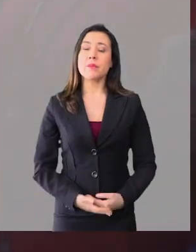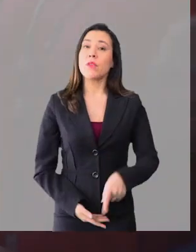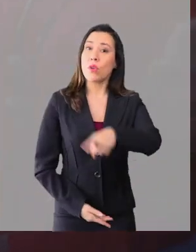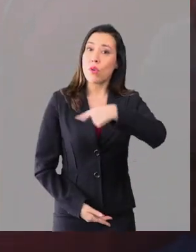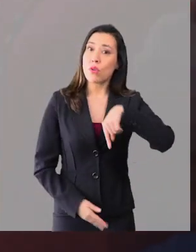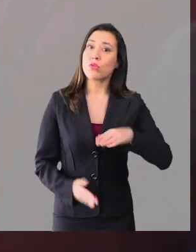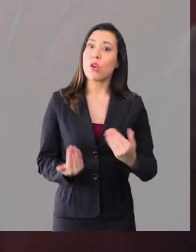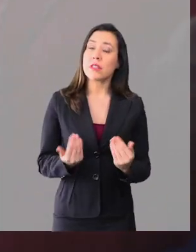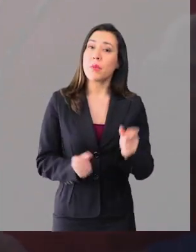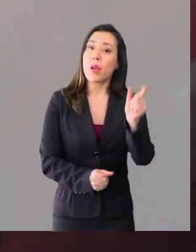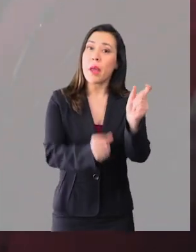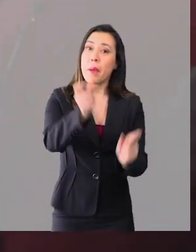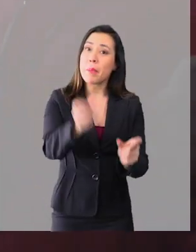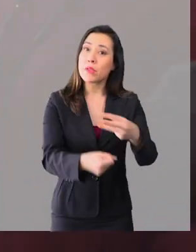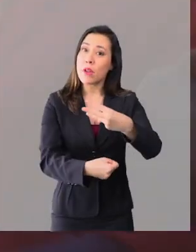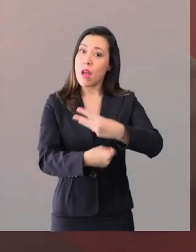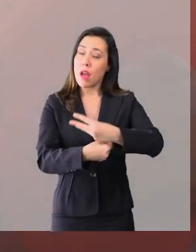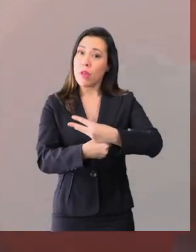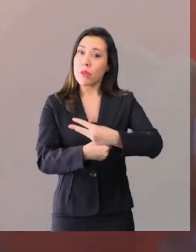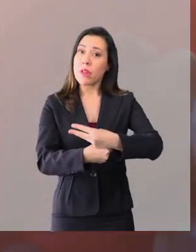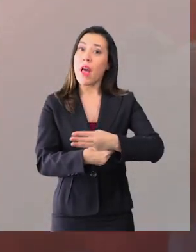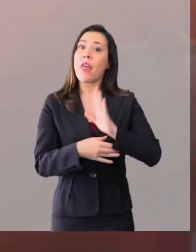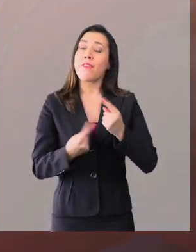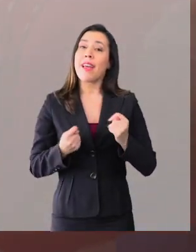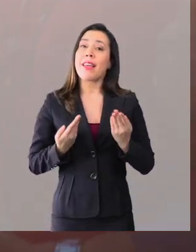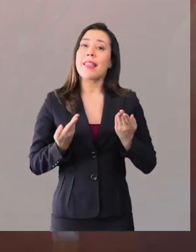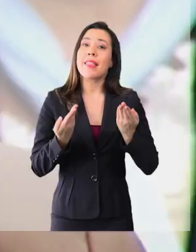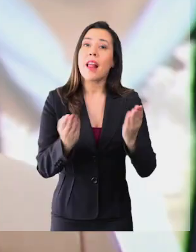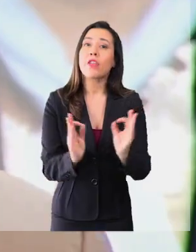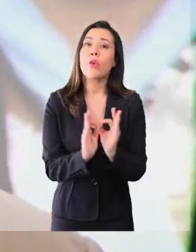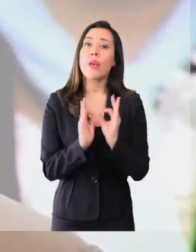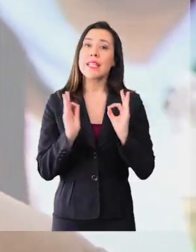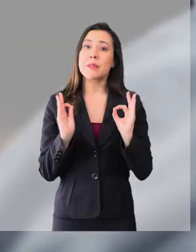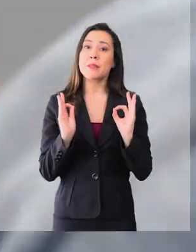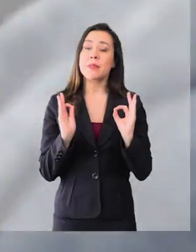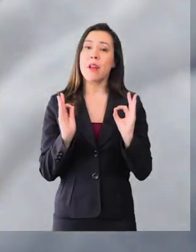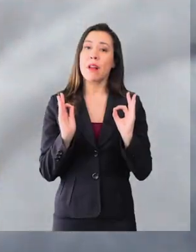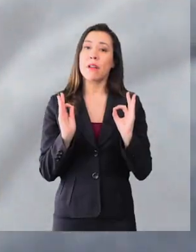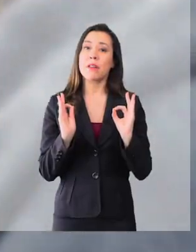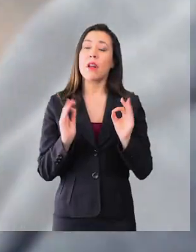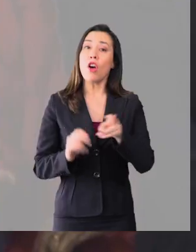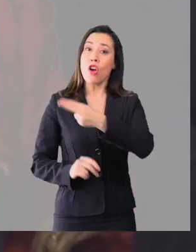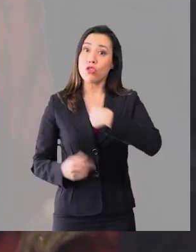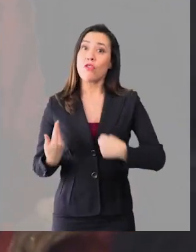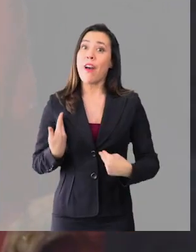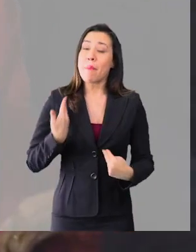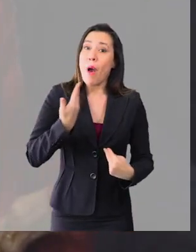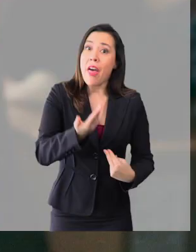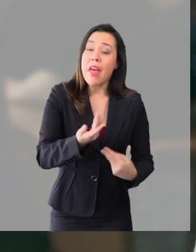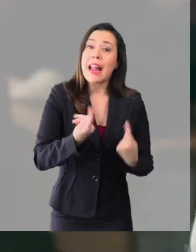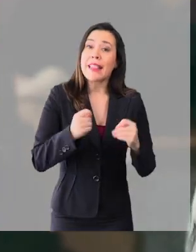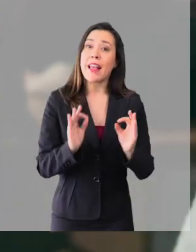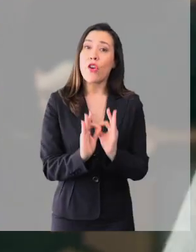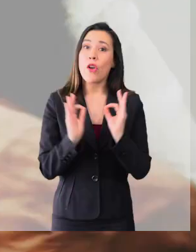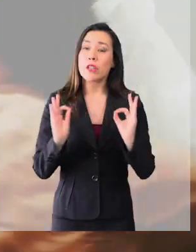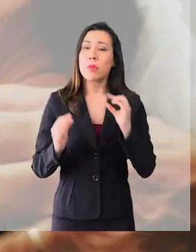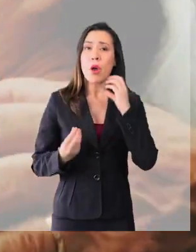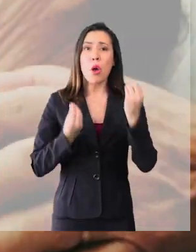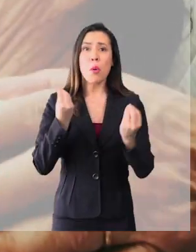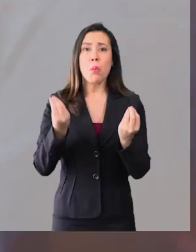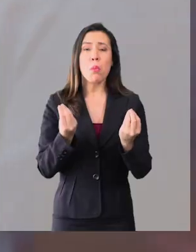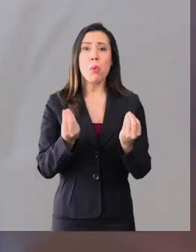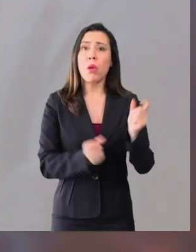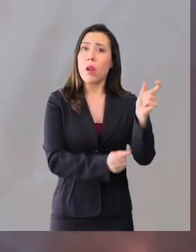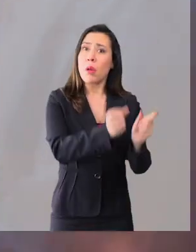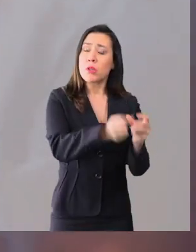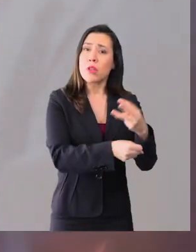Necesitamos que a las personas mayores tengan una atención preferencial. Y le vamos a dar ese trato preferente. Porque por supuesto que